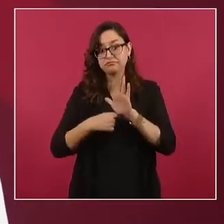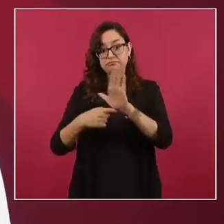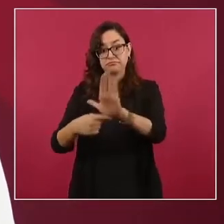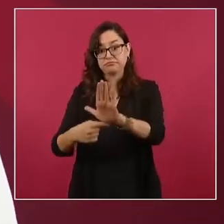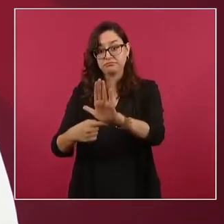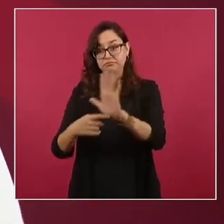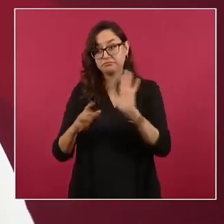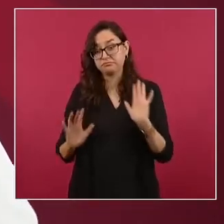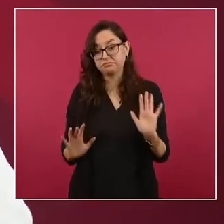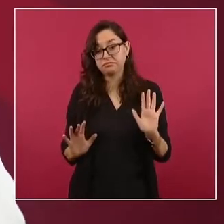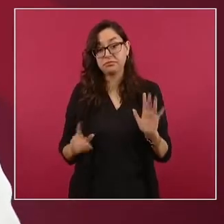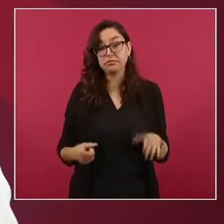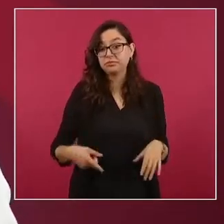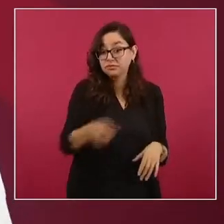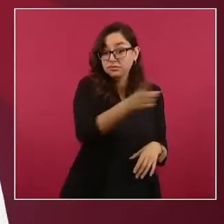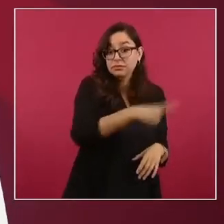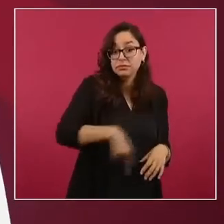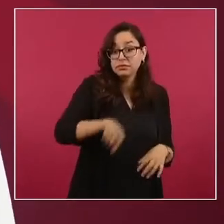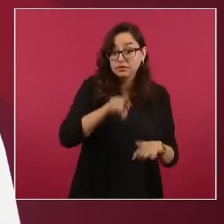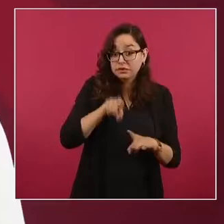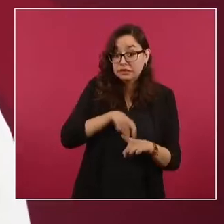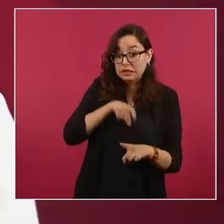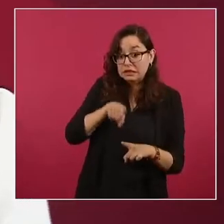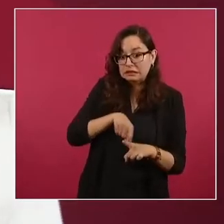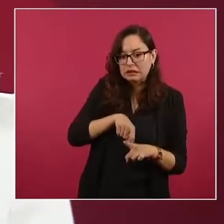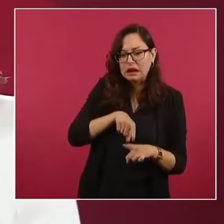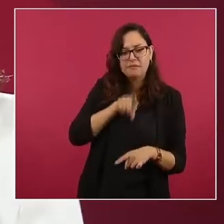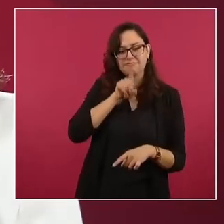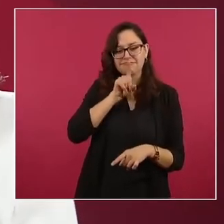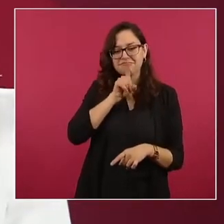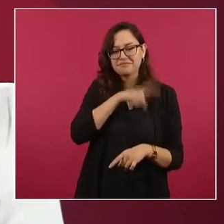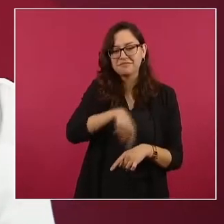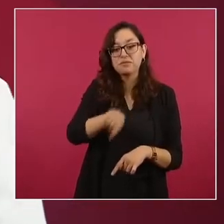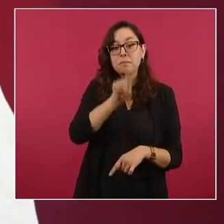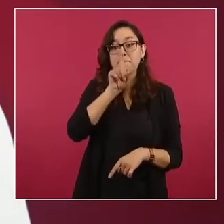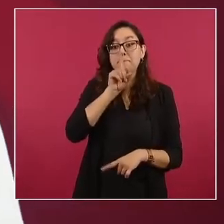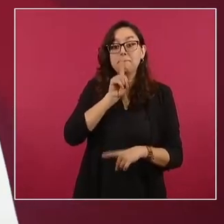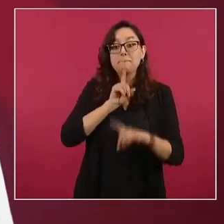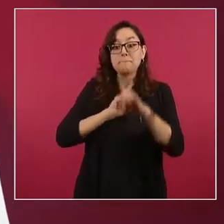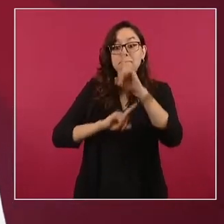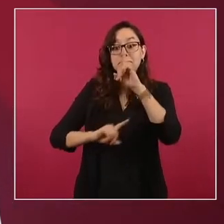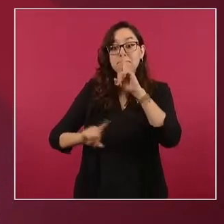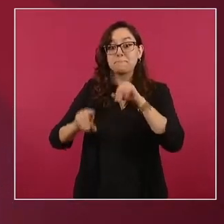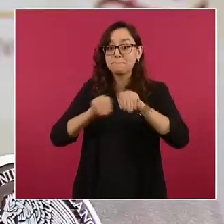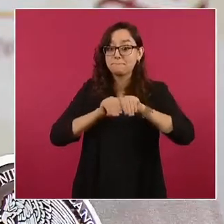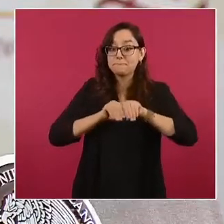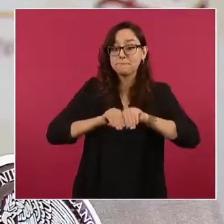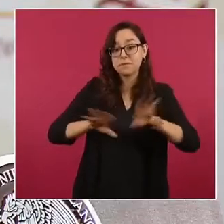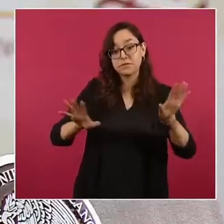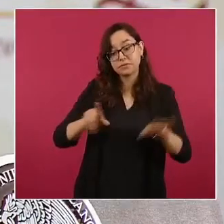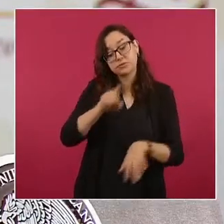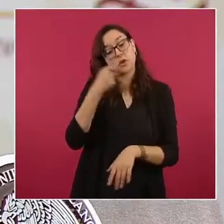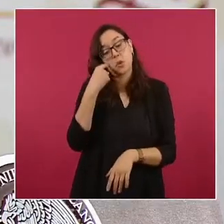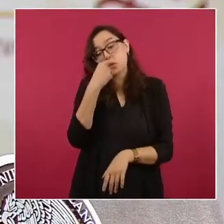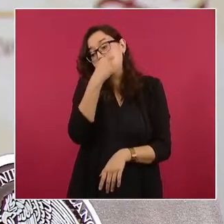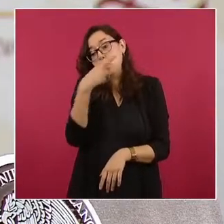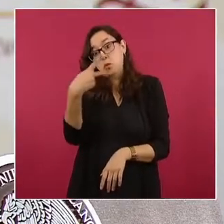no son críticas, son mentiras veladas. Y ya para finalizar,